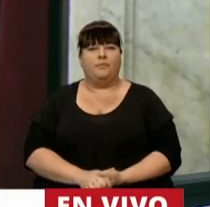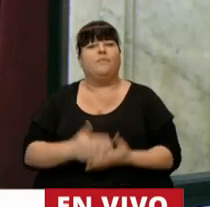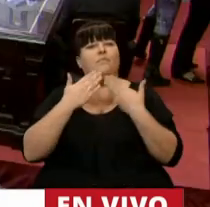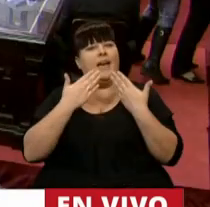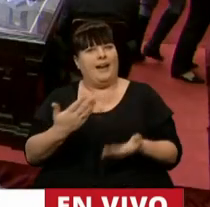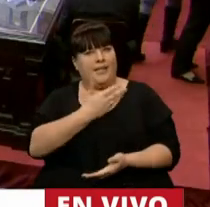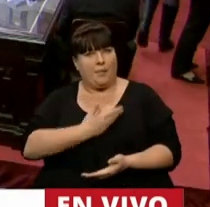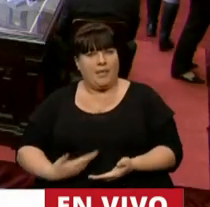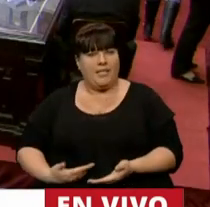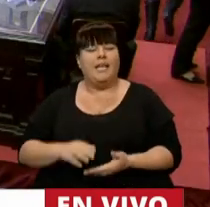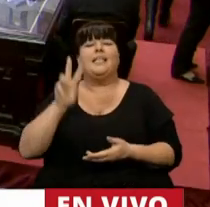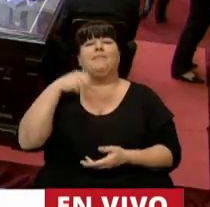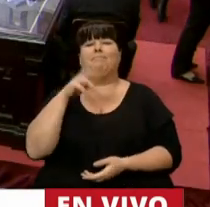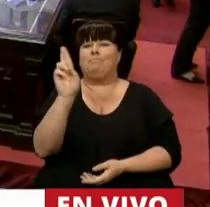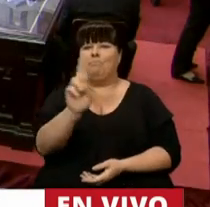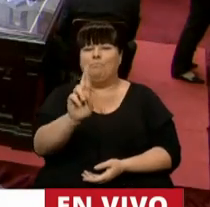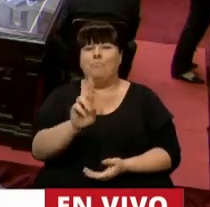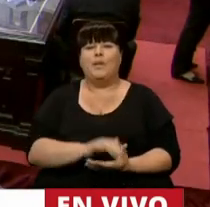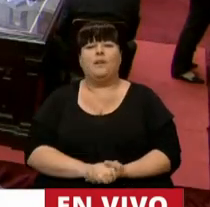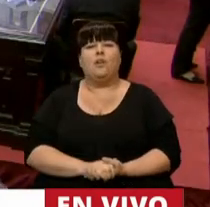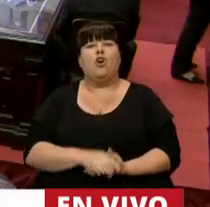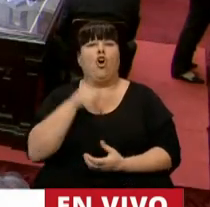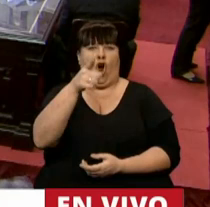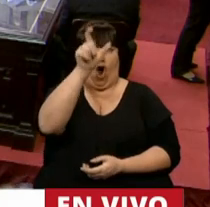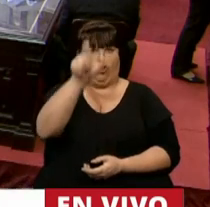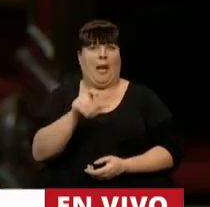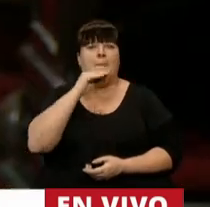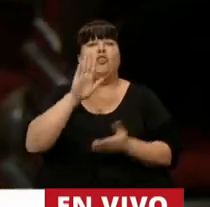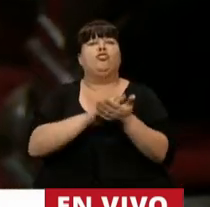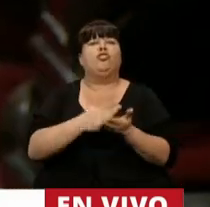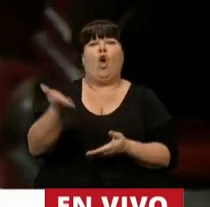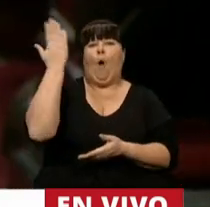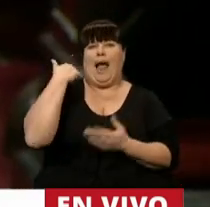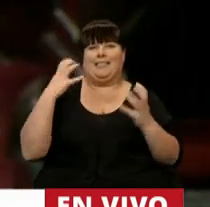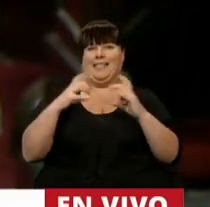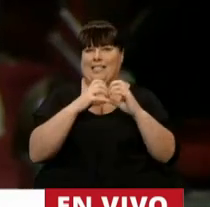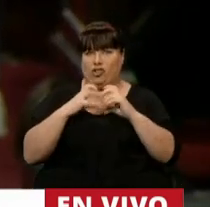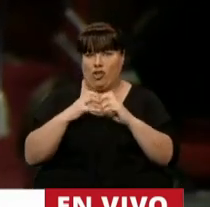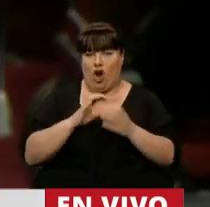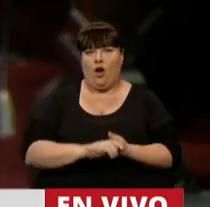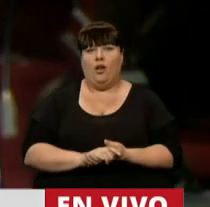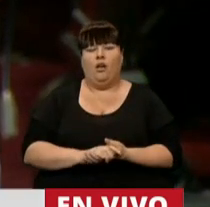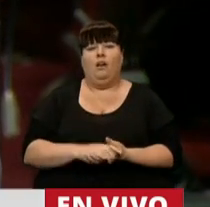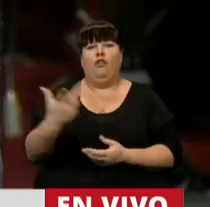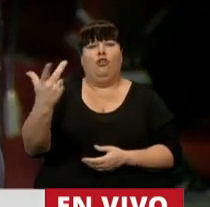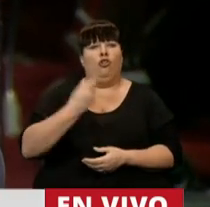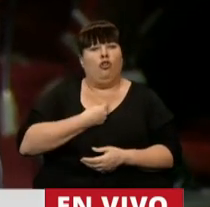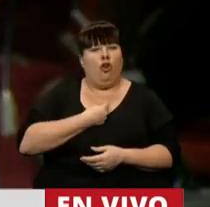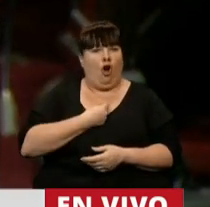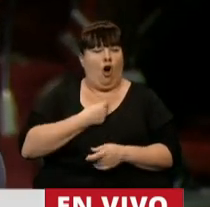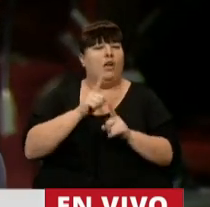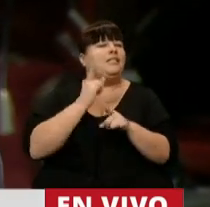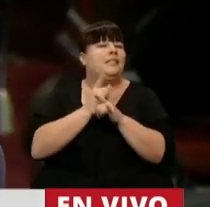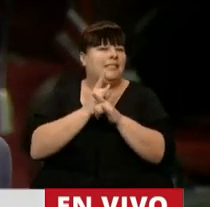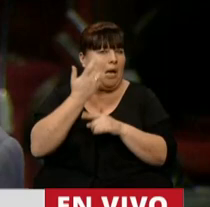Gracias, señor Presidente. La cuestión de privilegio es contra usted por lo sucedido en la anterior sesión, en la que me denegó, como